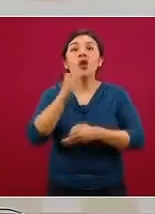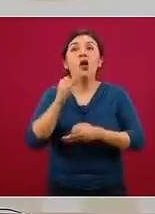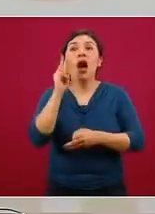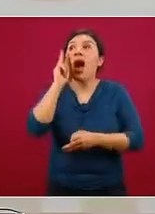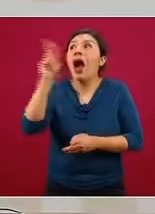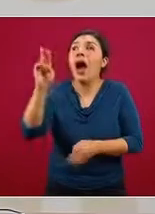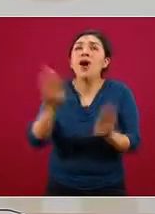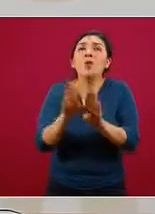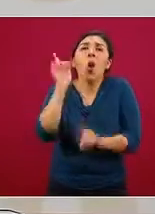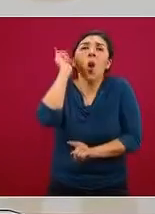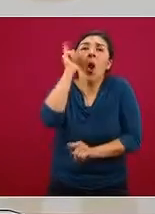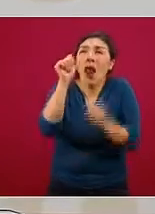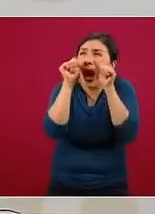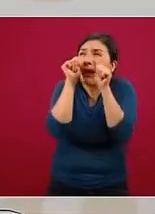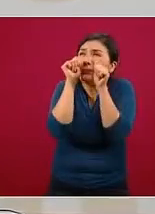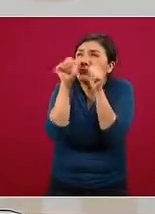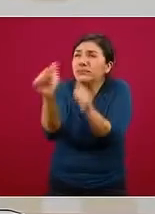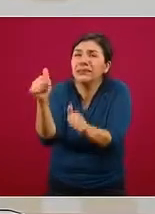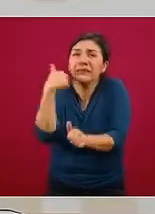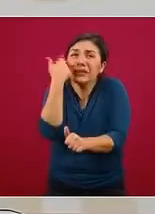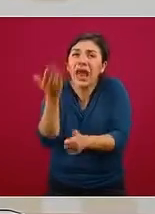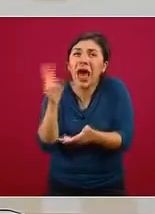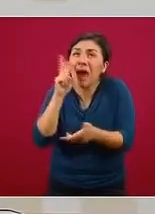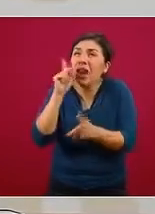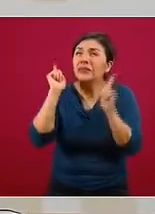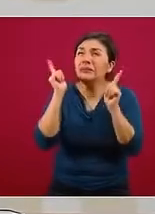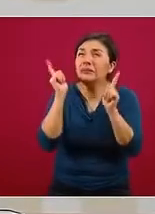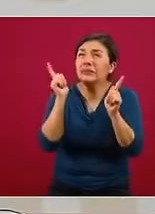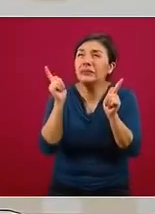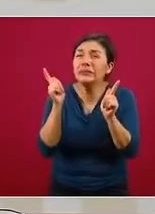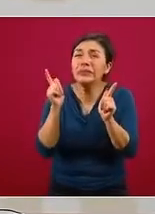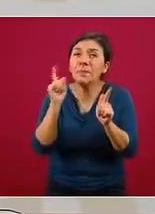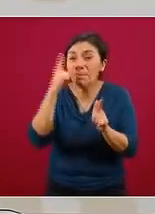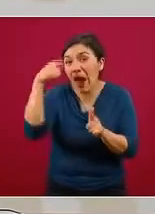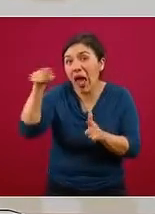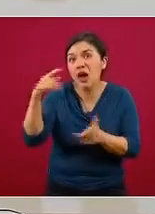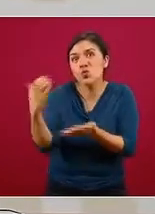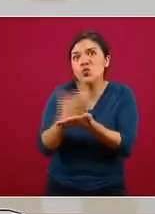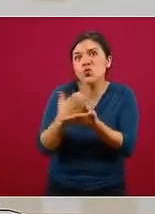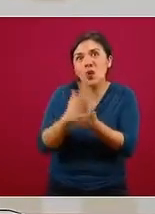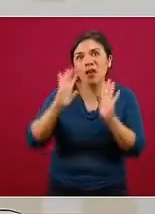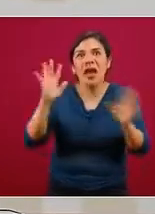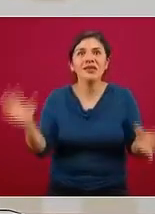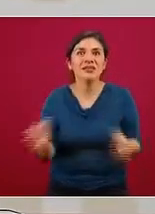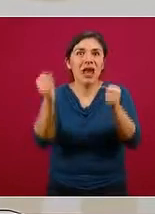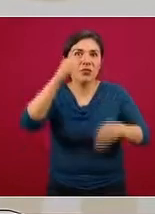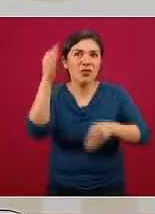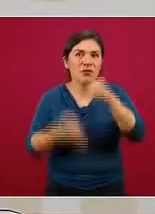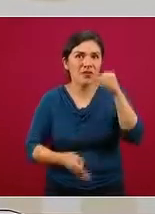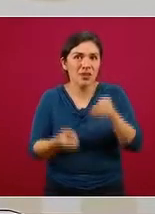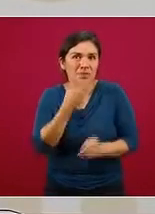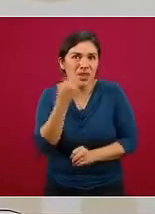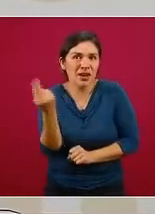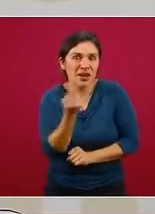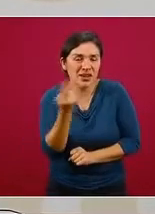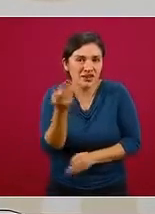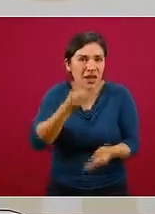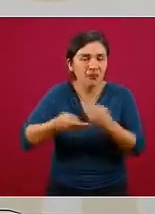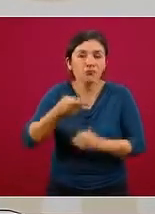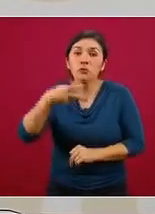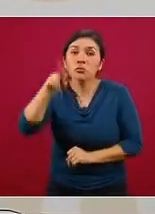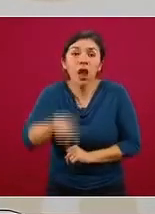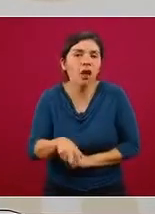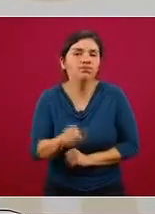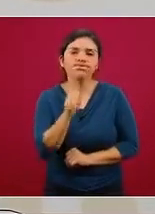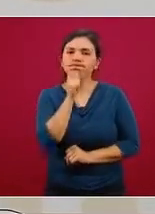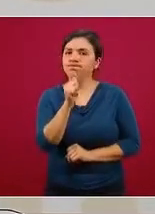miramos con gran atención y con gran interés y con gran deseo de que tengamos al fin un medicamento útil y lo cierto es que no,